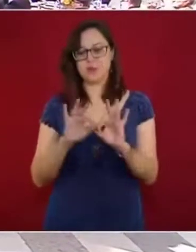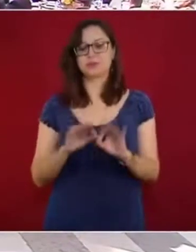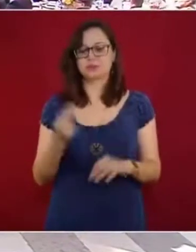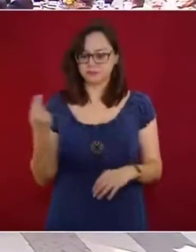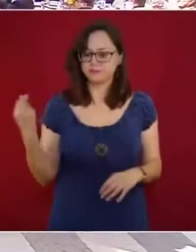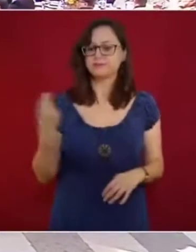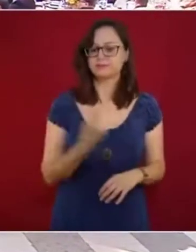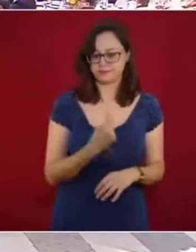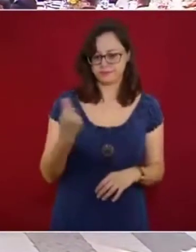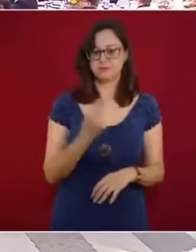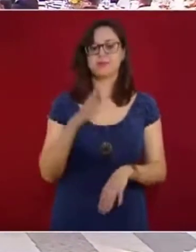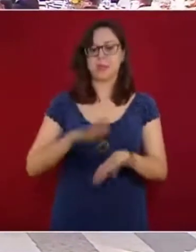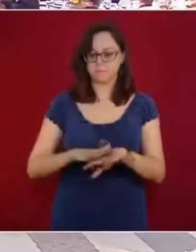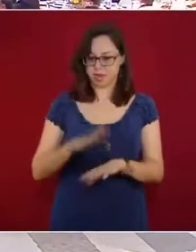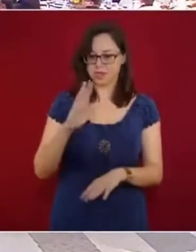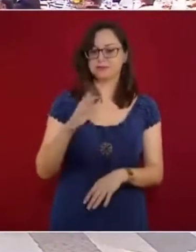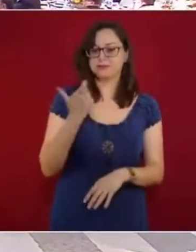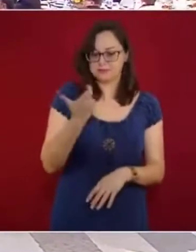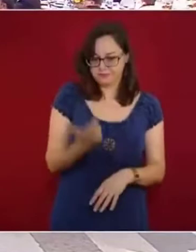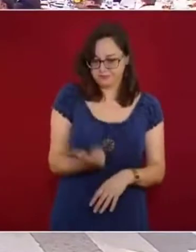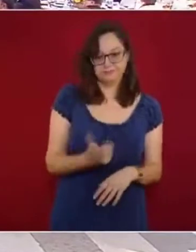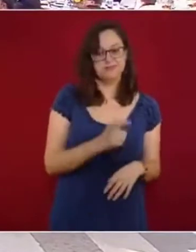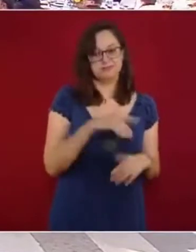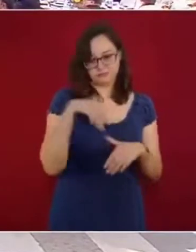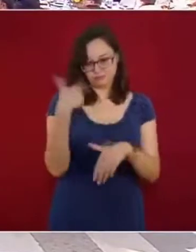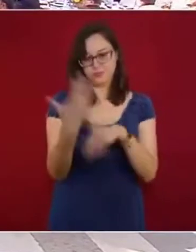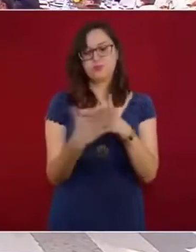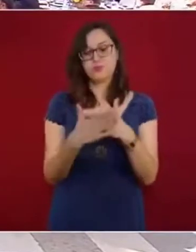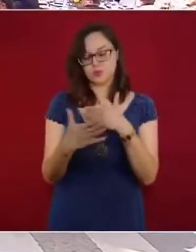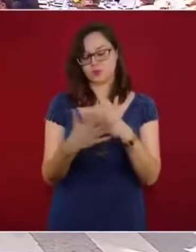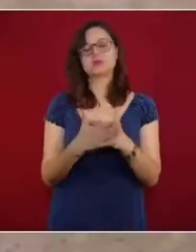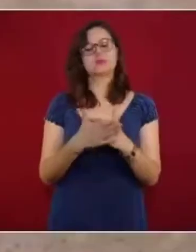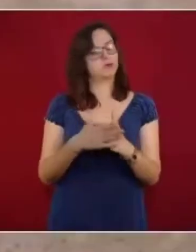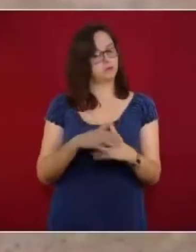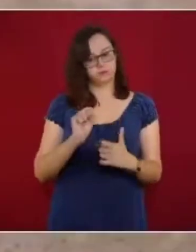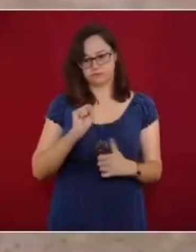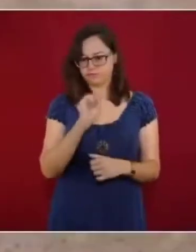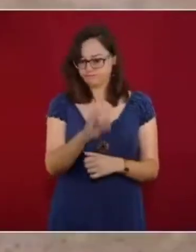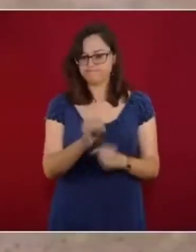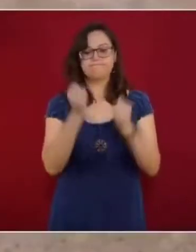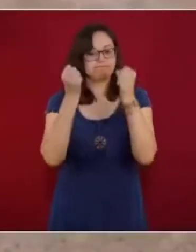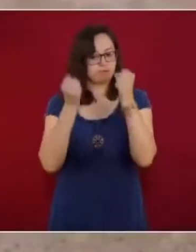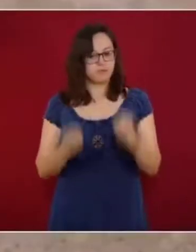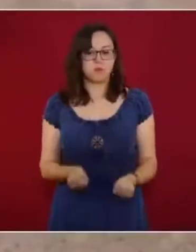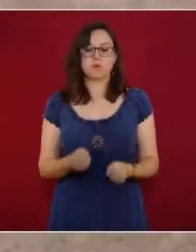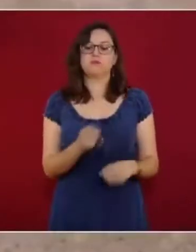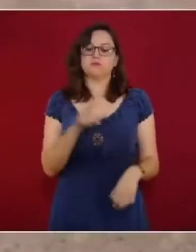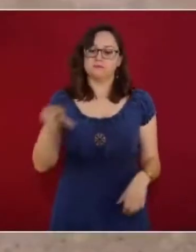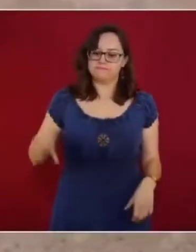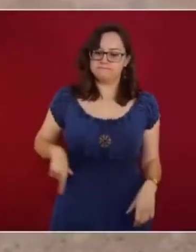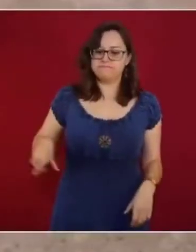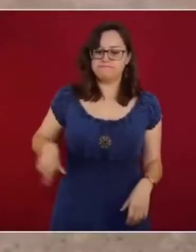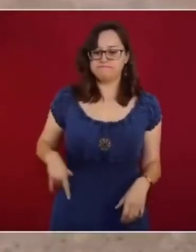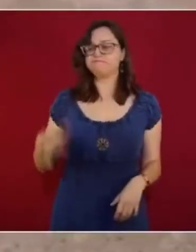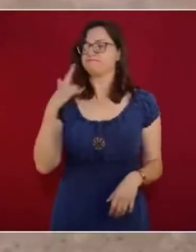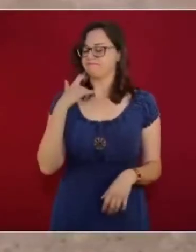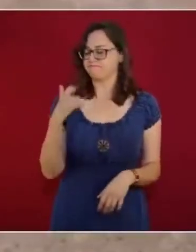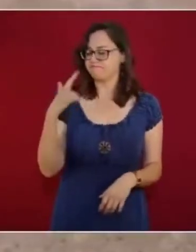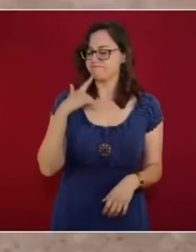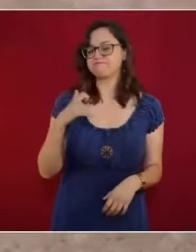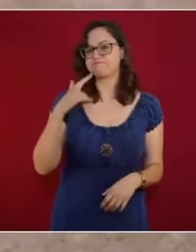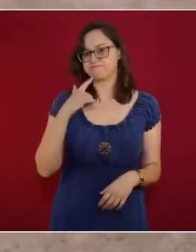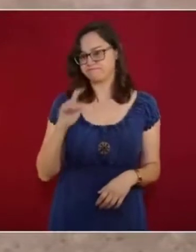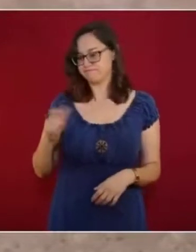lo quiero comentar, es producto de un gran esfuerzo que hace el Gobierno. Es producto